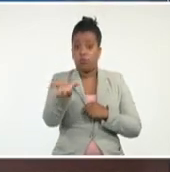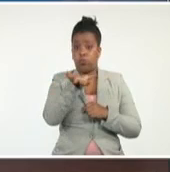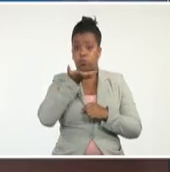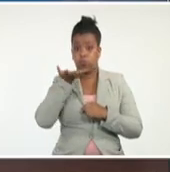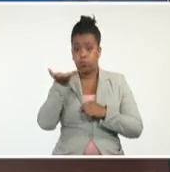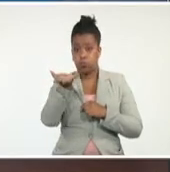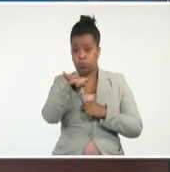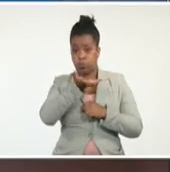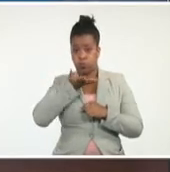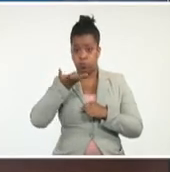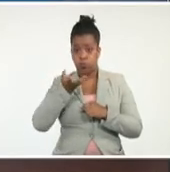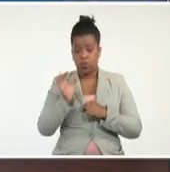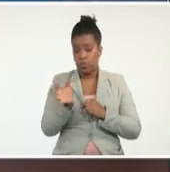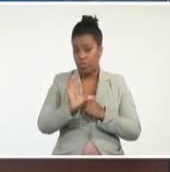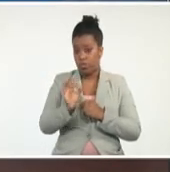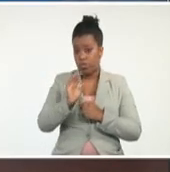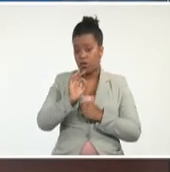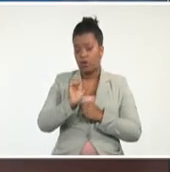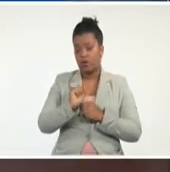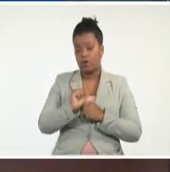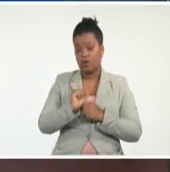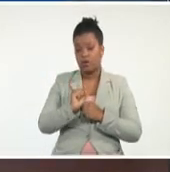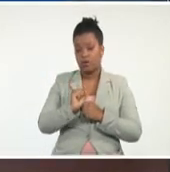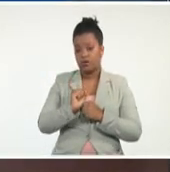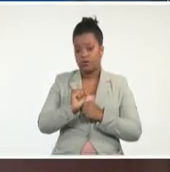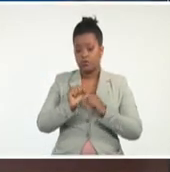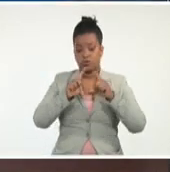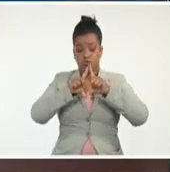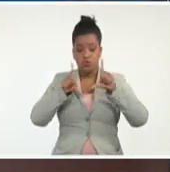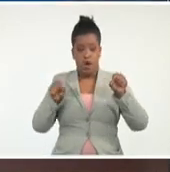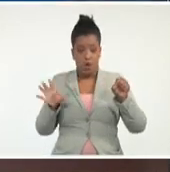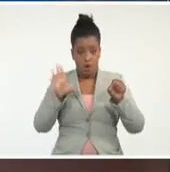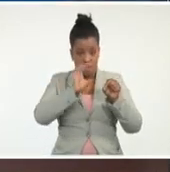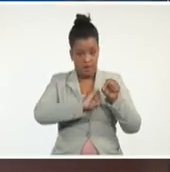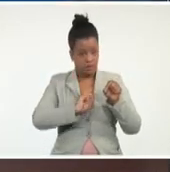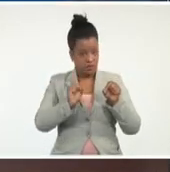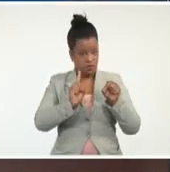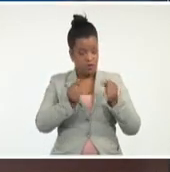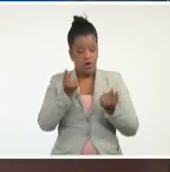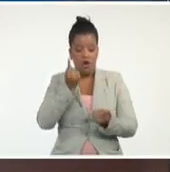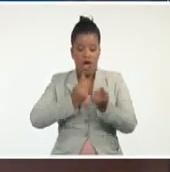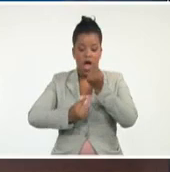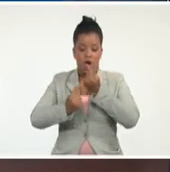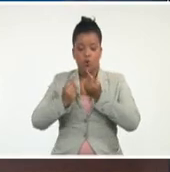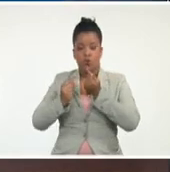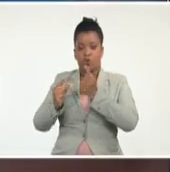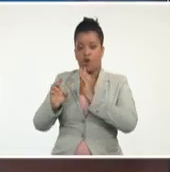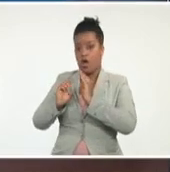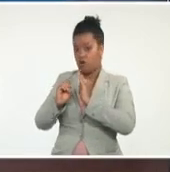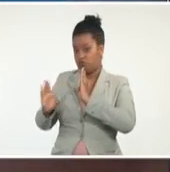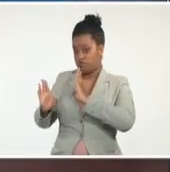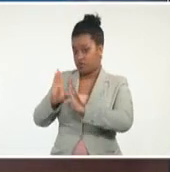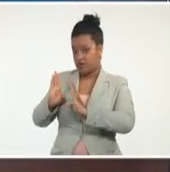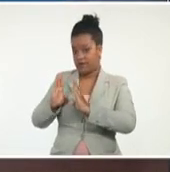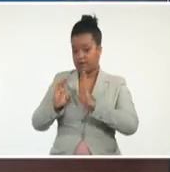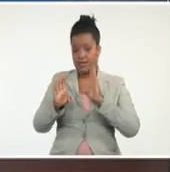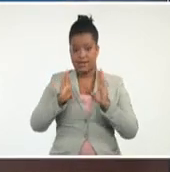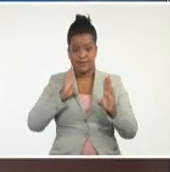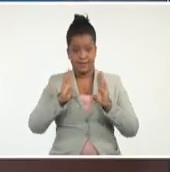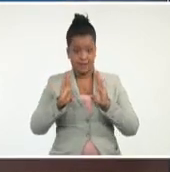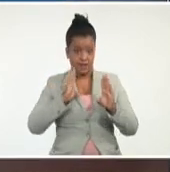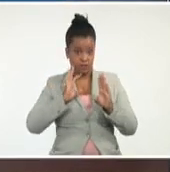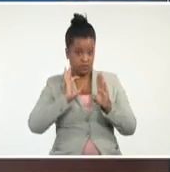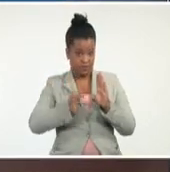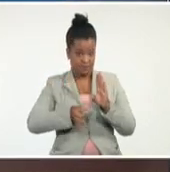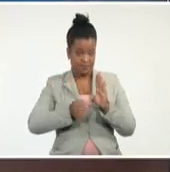no lo habrá en todos los lugares, sino en algunos lugares, dentro de esa circulación, que es una cosa amorfa, no tiene